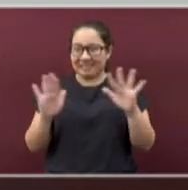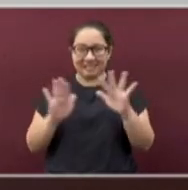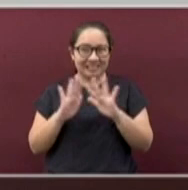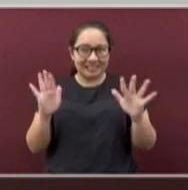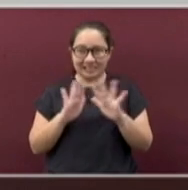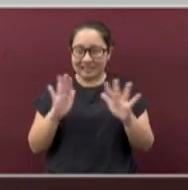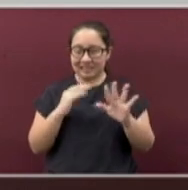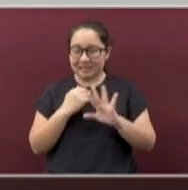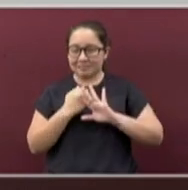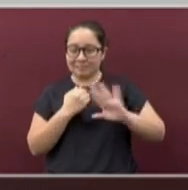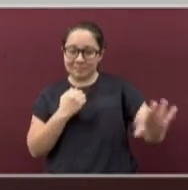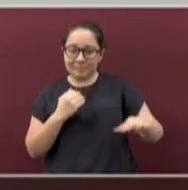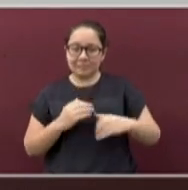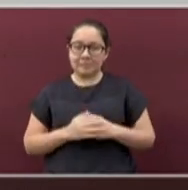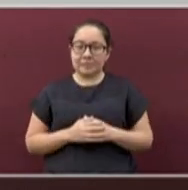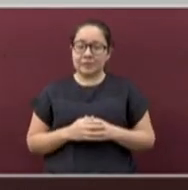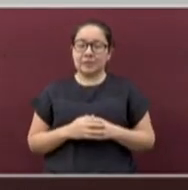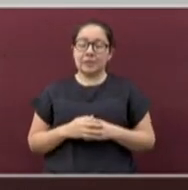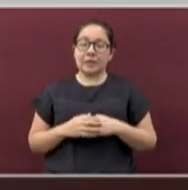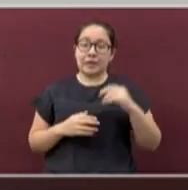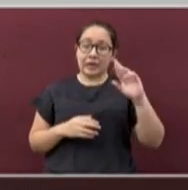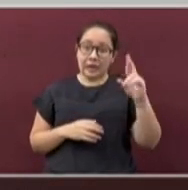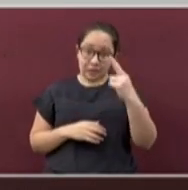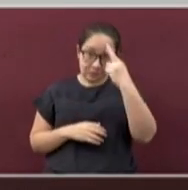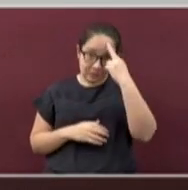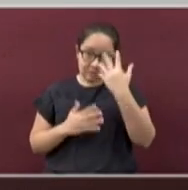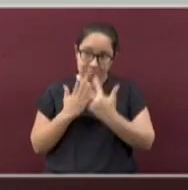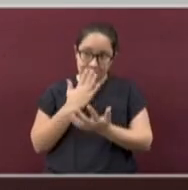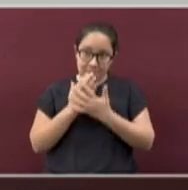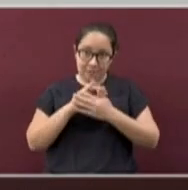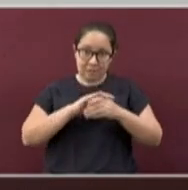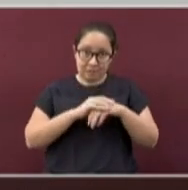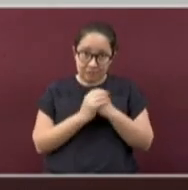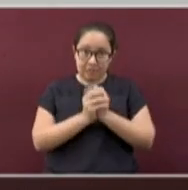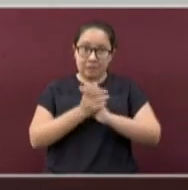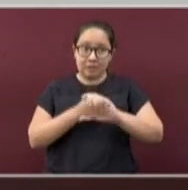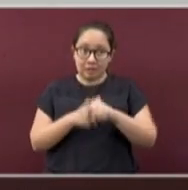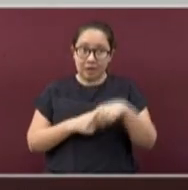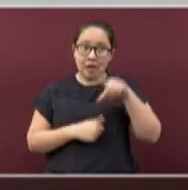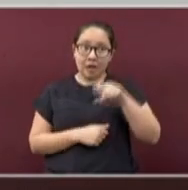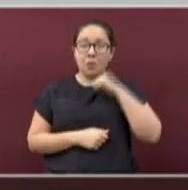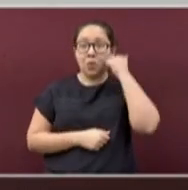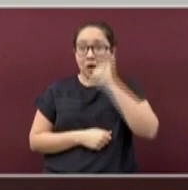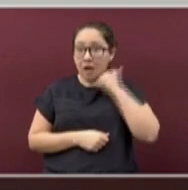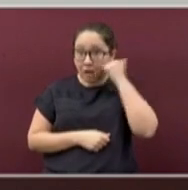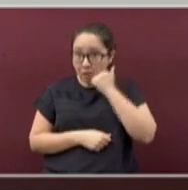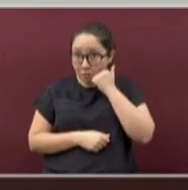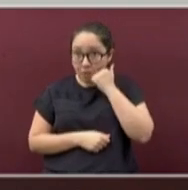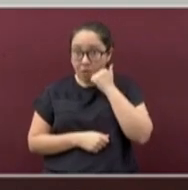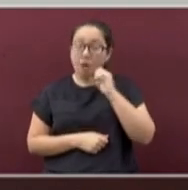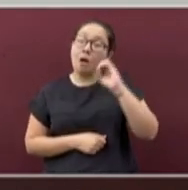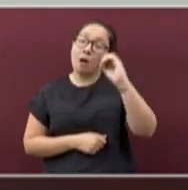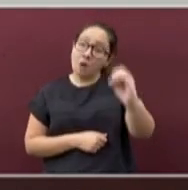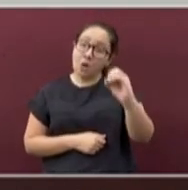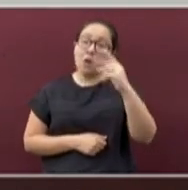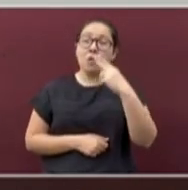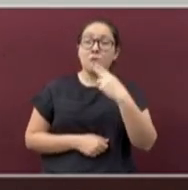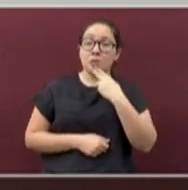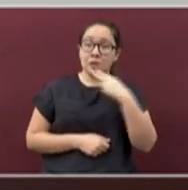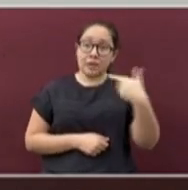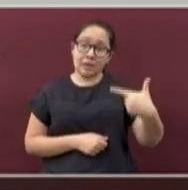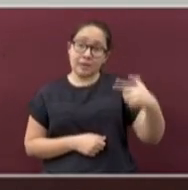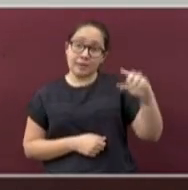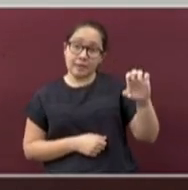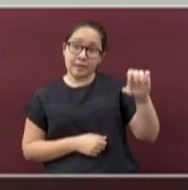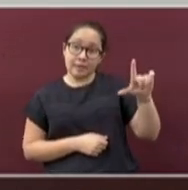frecuentemente y correctamente las manos con agua y jabón, o el uso de alcohol